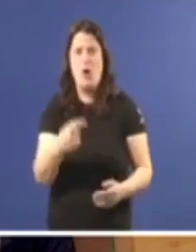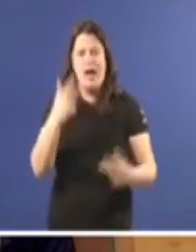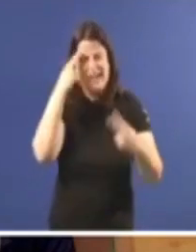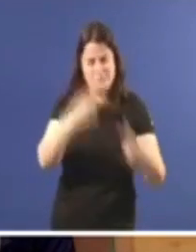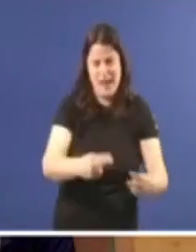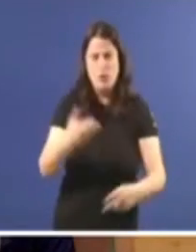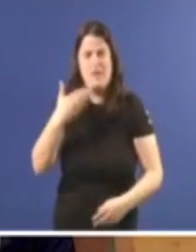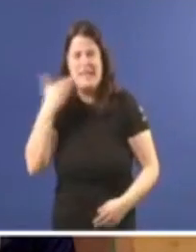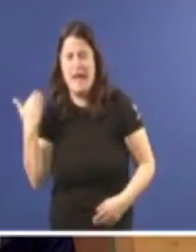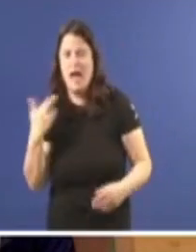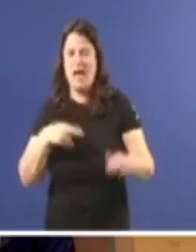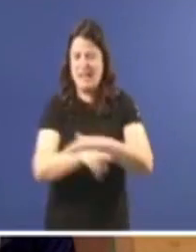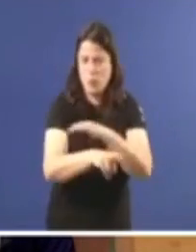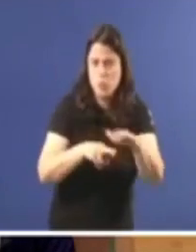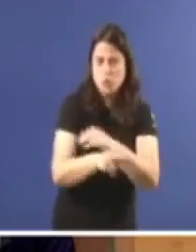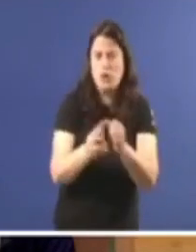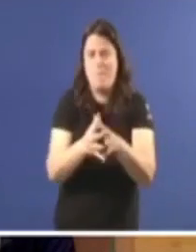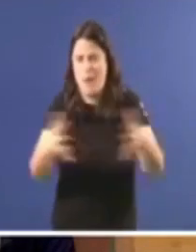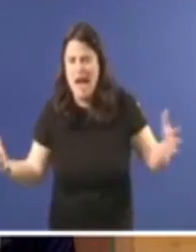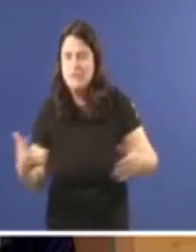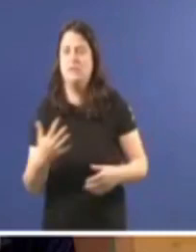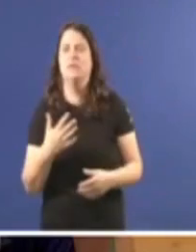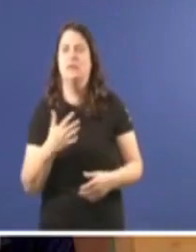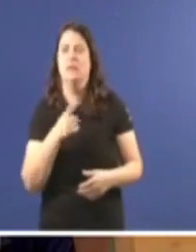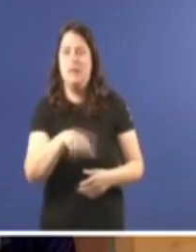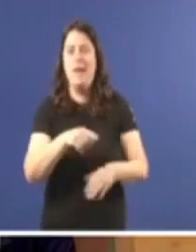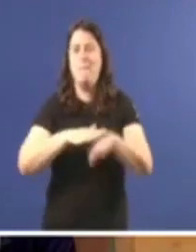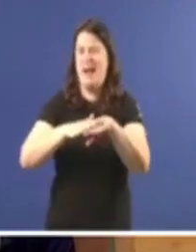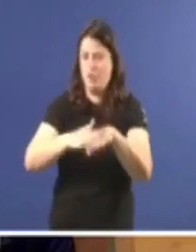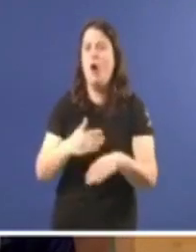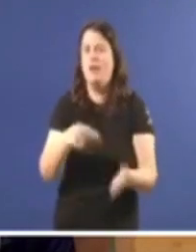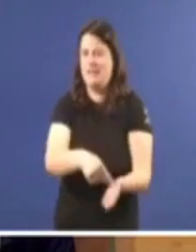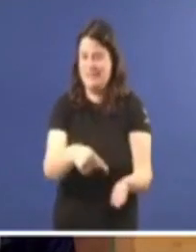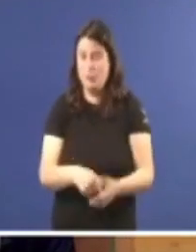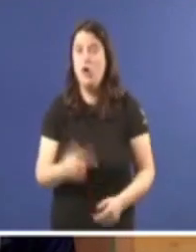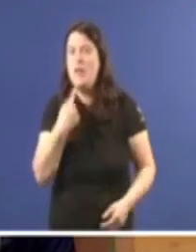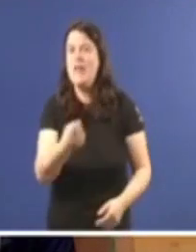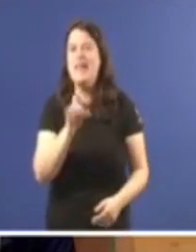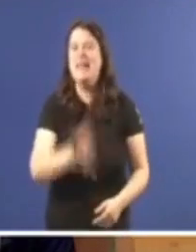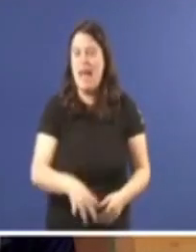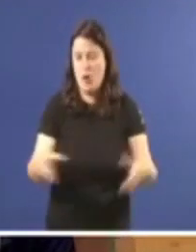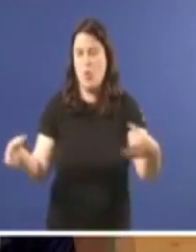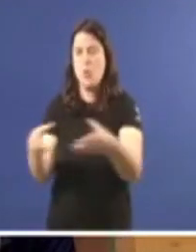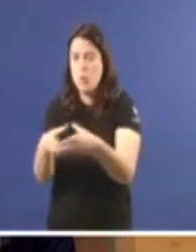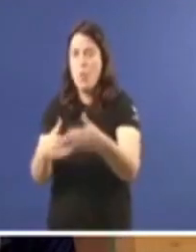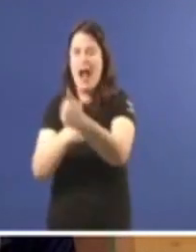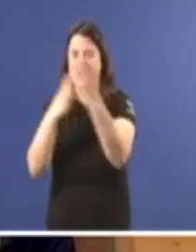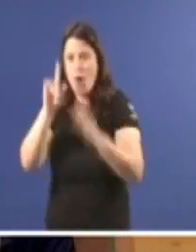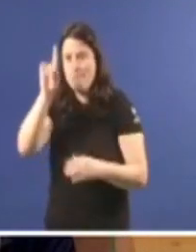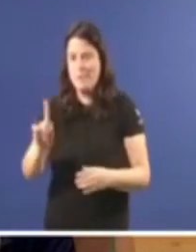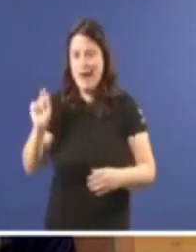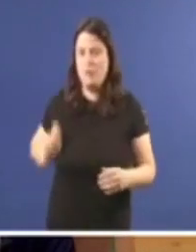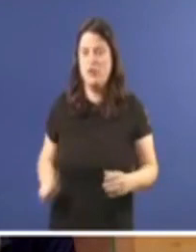Exiximos medios. Exiximos unha rectificación e unha desculpa. Este é que está dicindo o personal de atención primaria